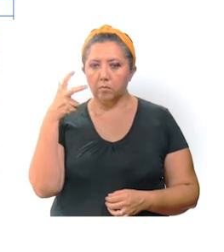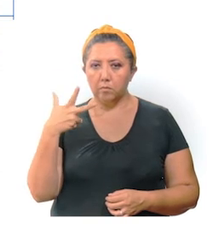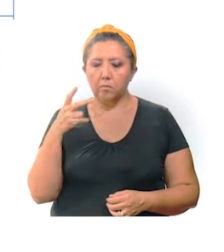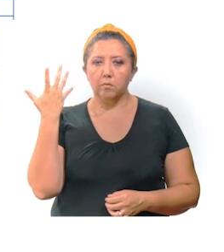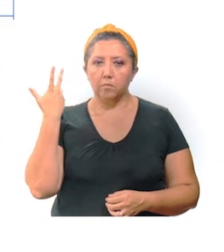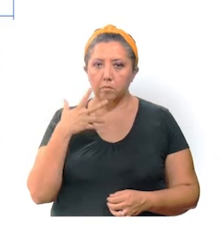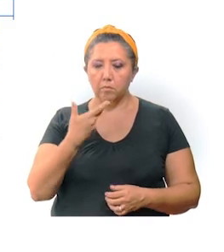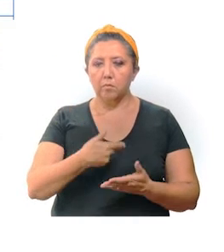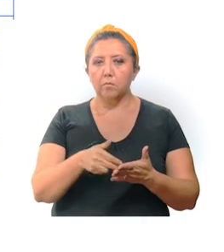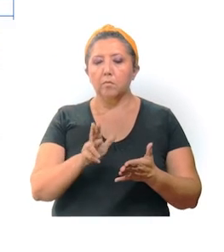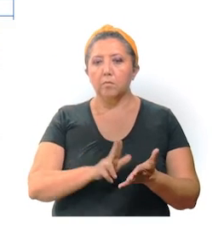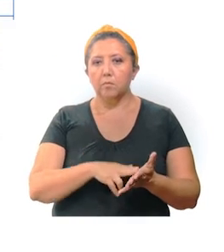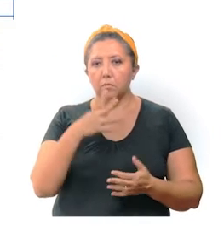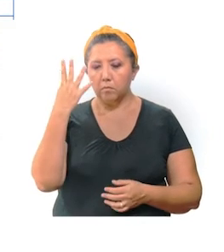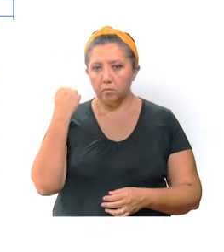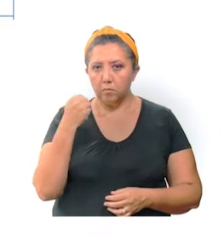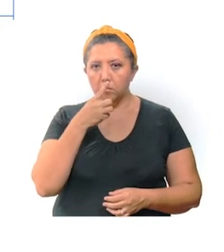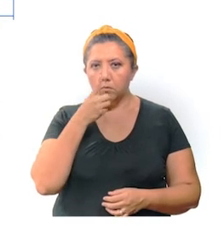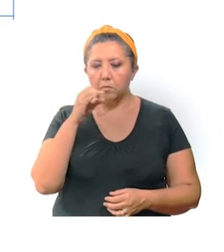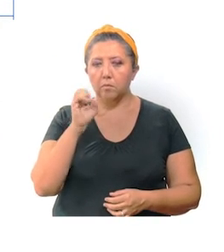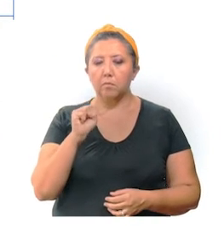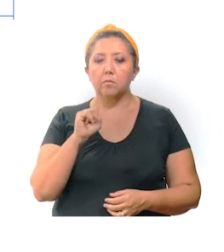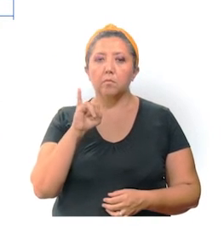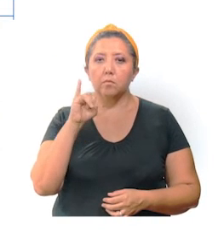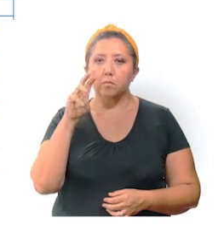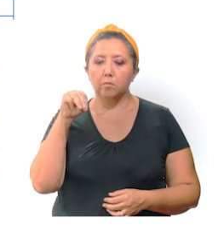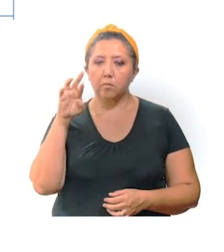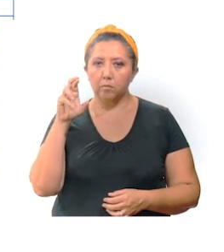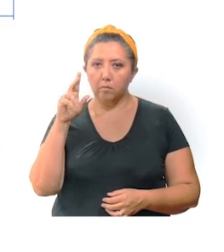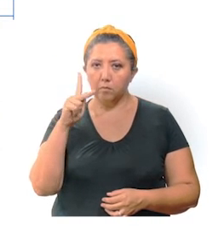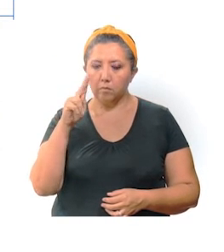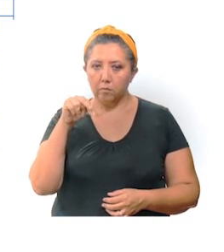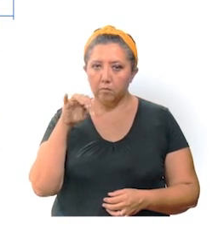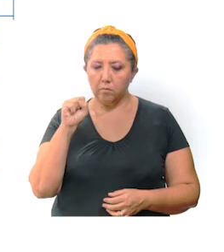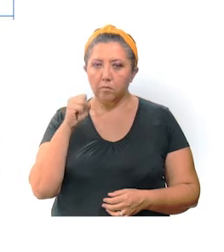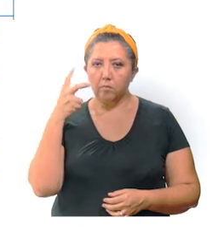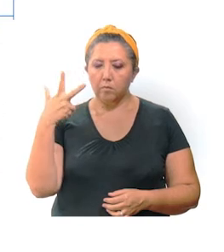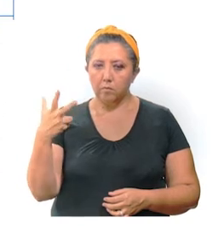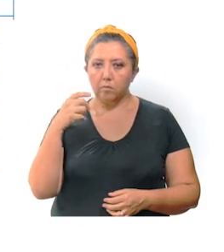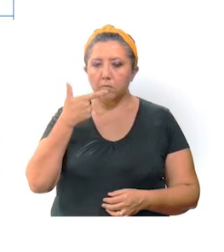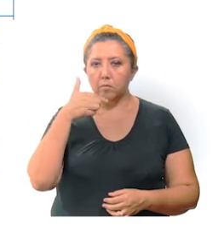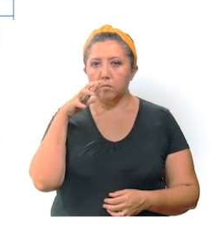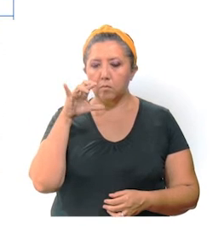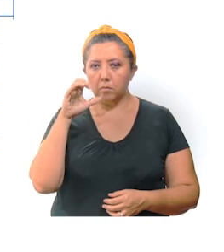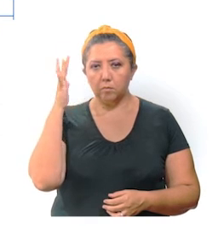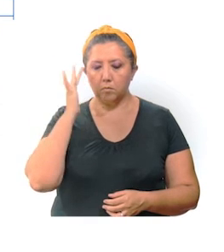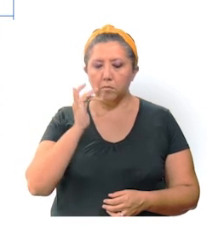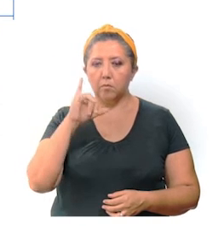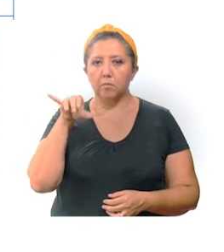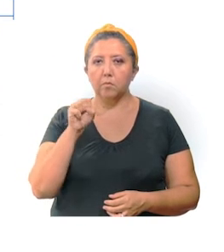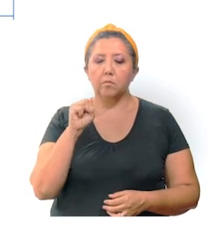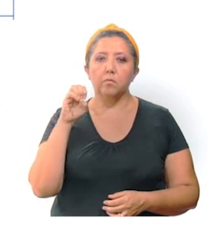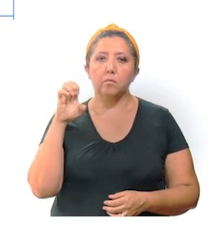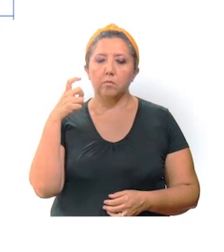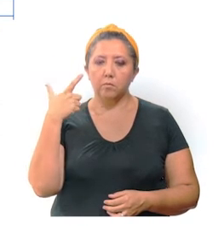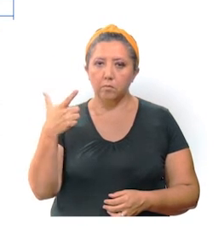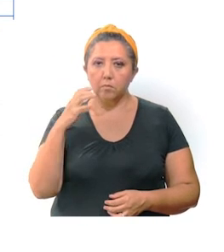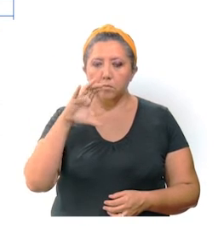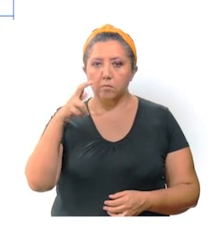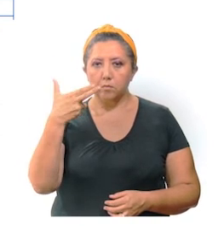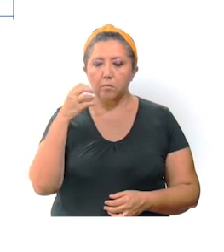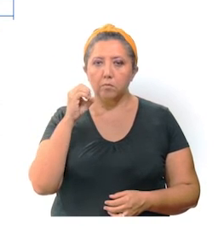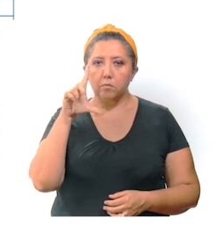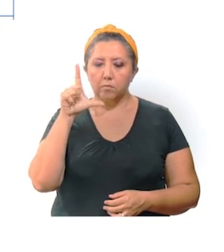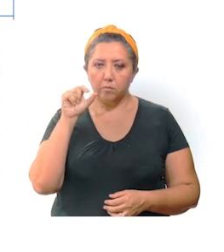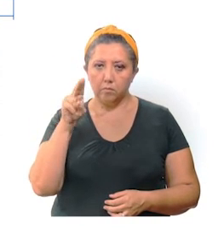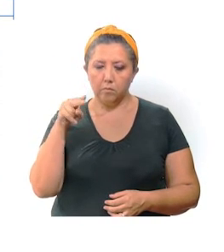10, Los Herbes y Pacaptún 9, Francisco y Madero y Pensiones 8, García Gineres y San José Vergel 7, Cholul y